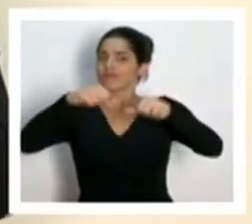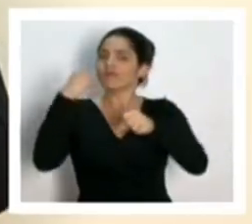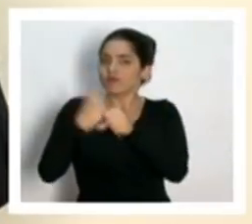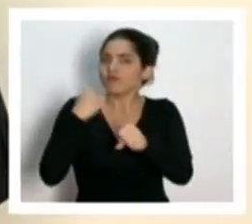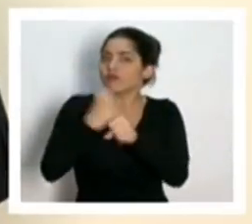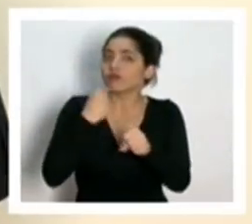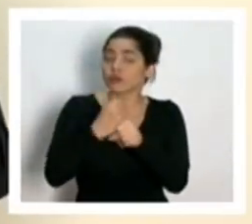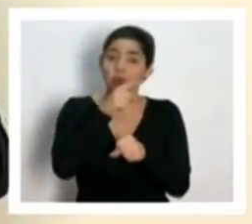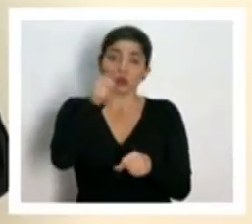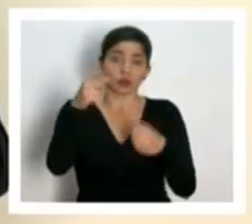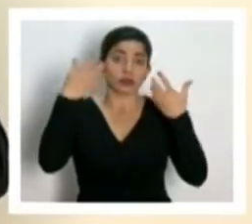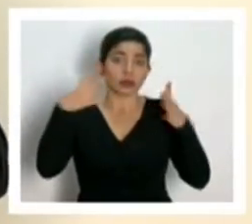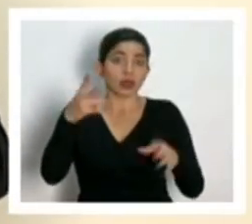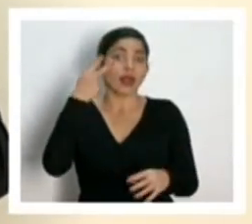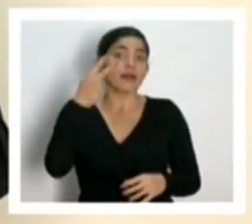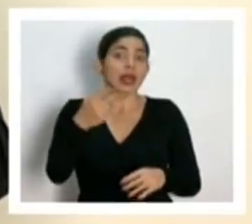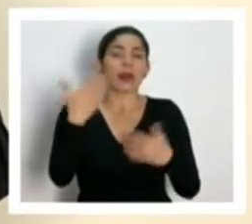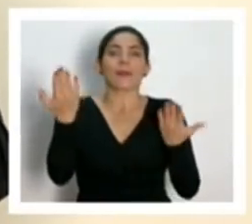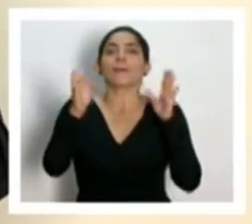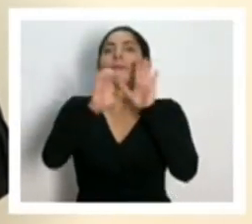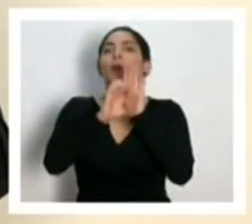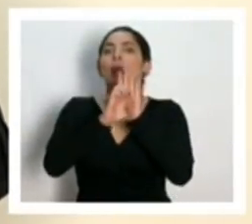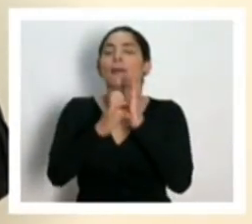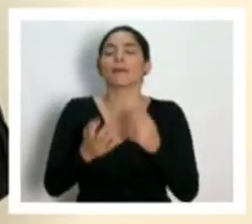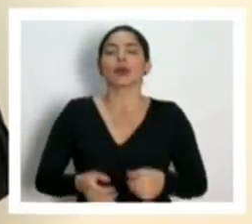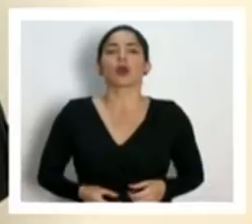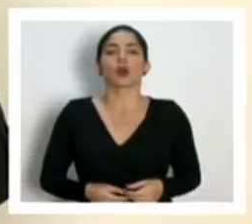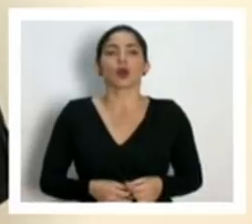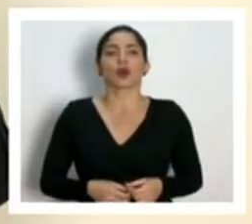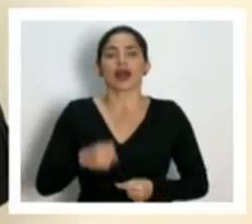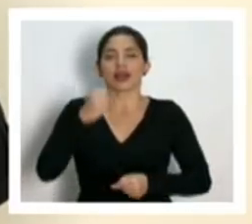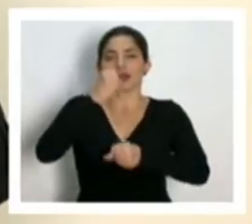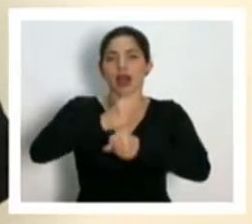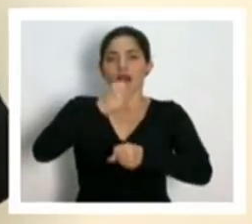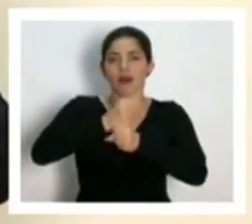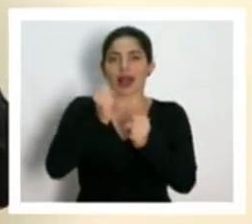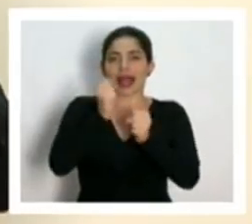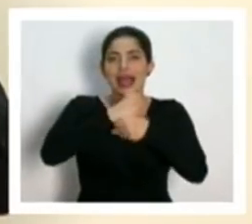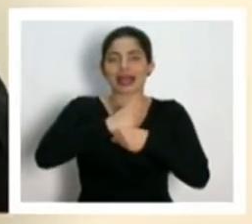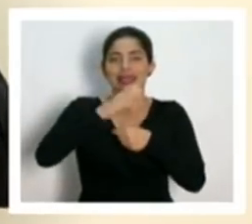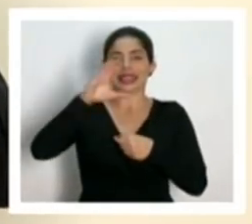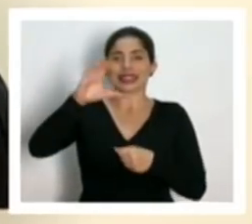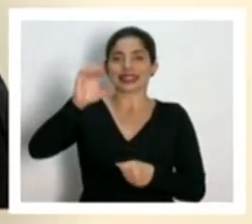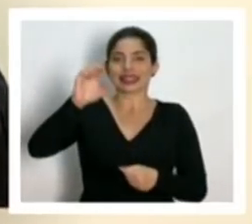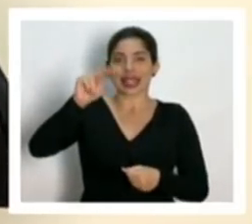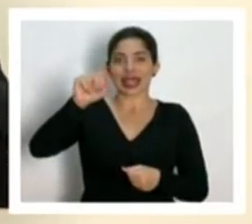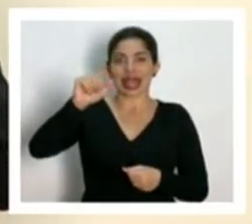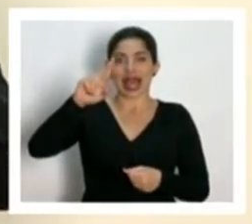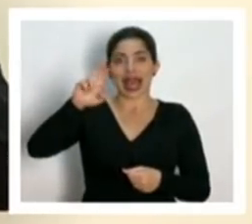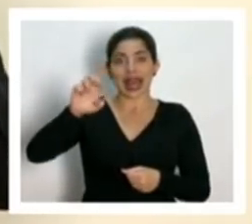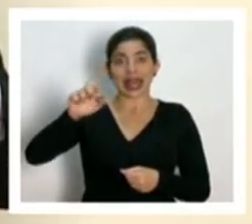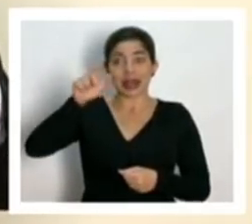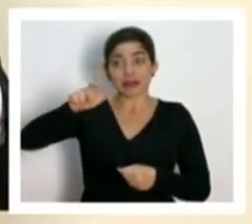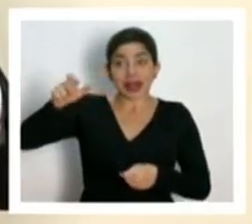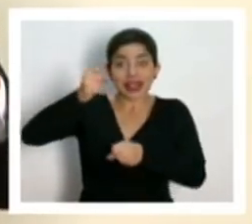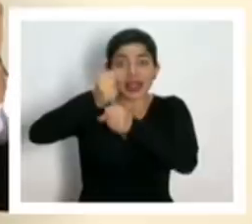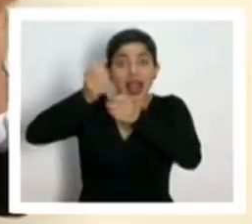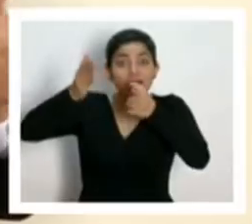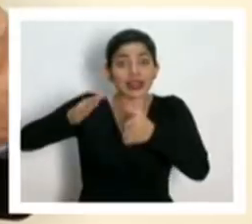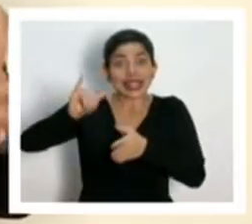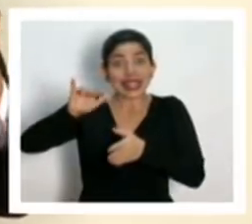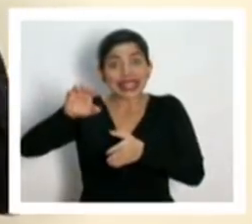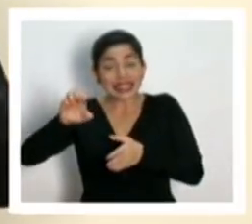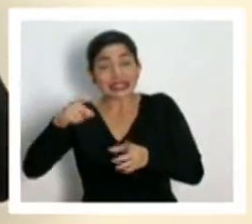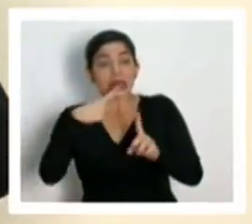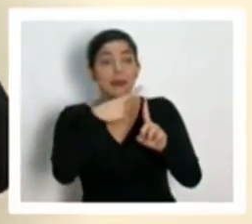trabajo ustedes también lo vieron por ejemplo en el trabajo que se está haciendo en el cenario donde funcionarios del ICE junto a